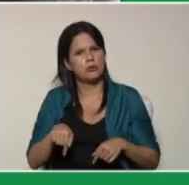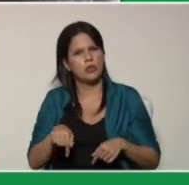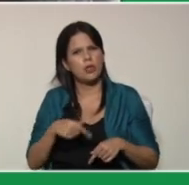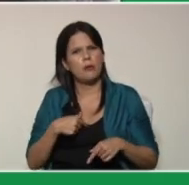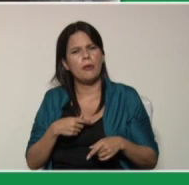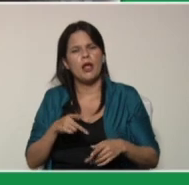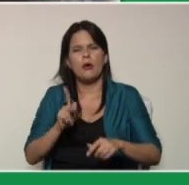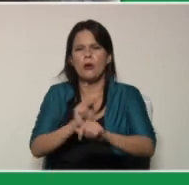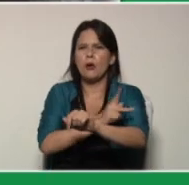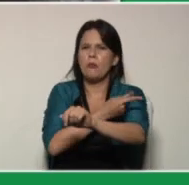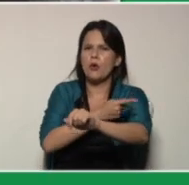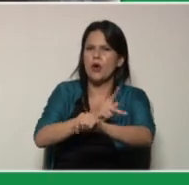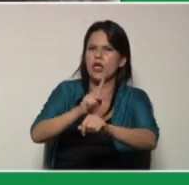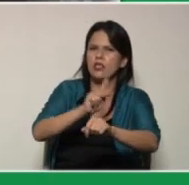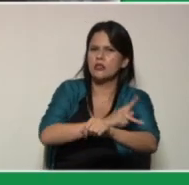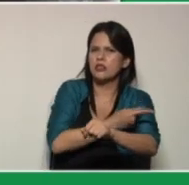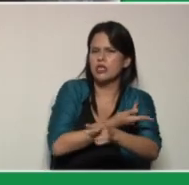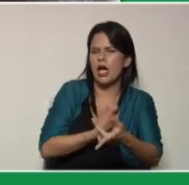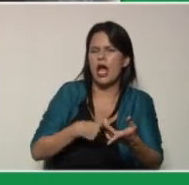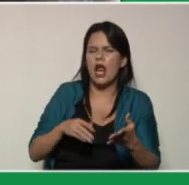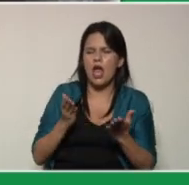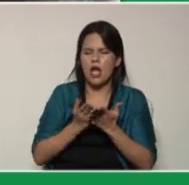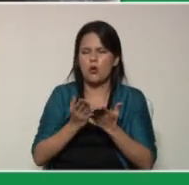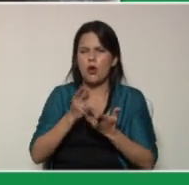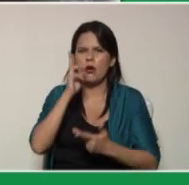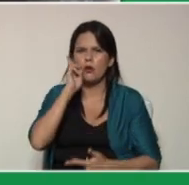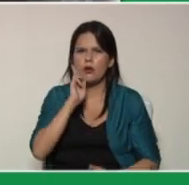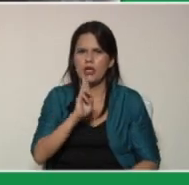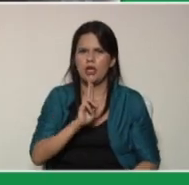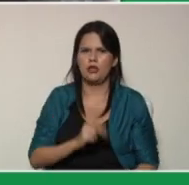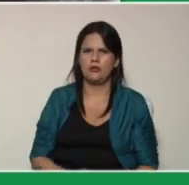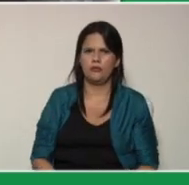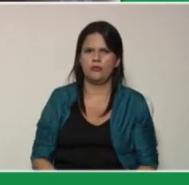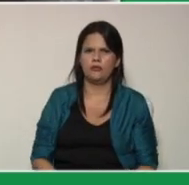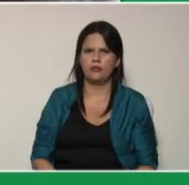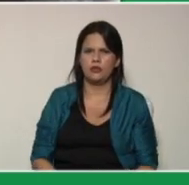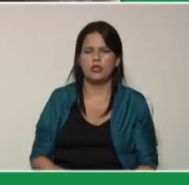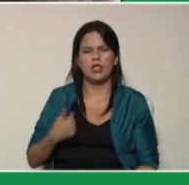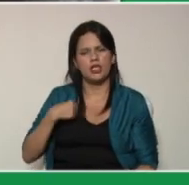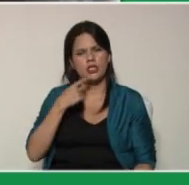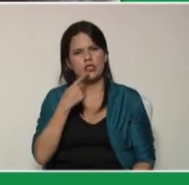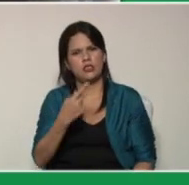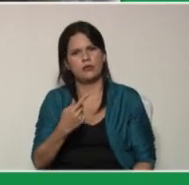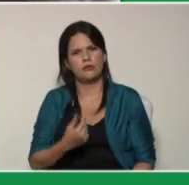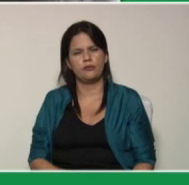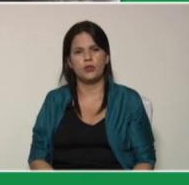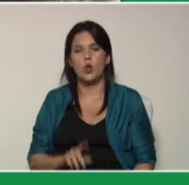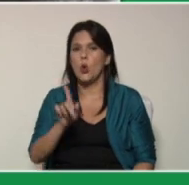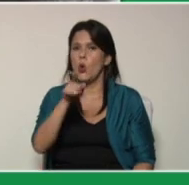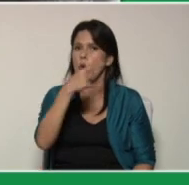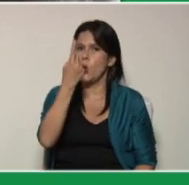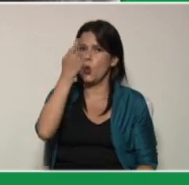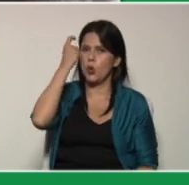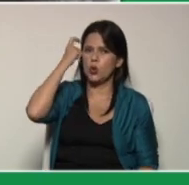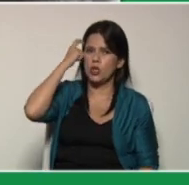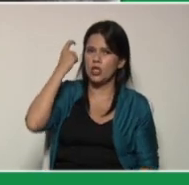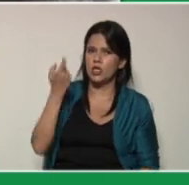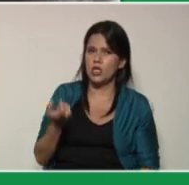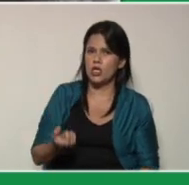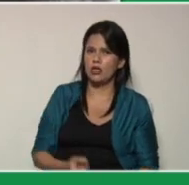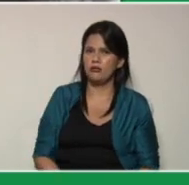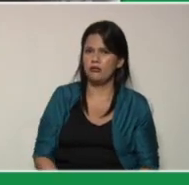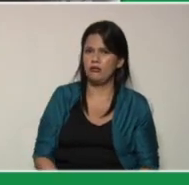una poesía dedicada a las escuelas bolivarianas que ésta dice así un día se quedó con